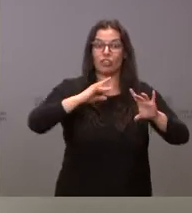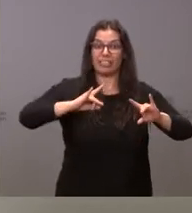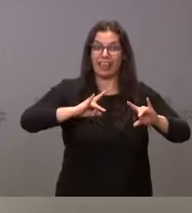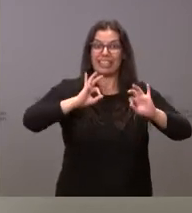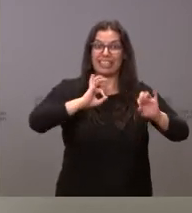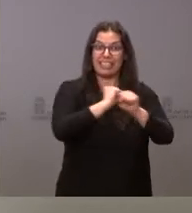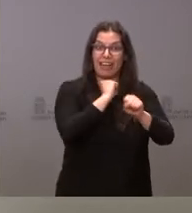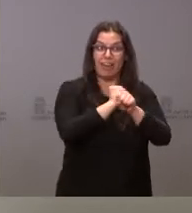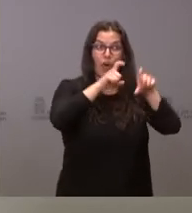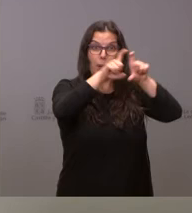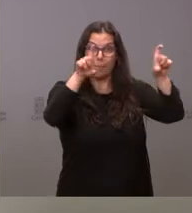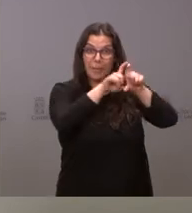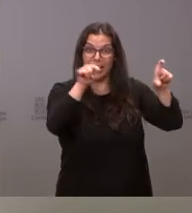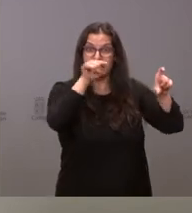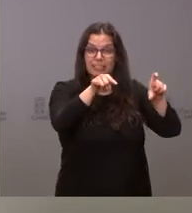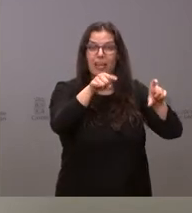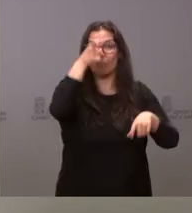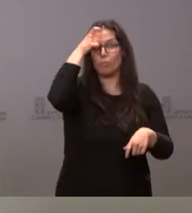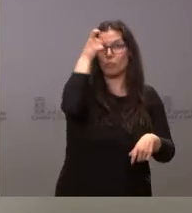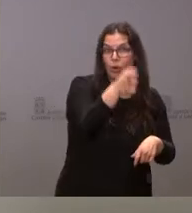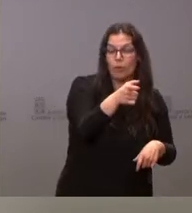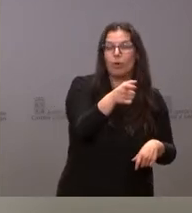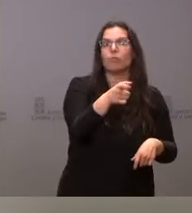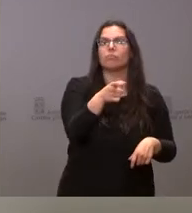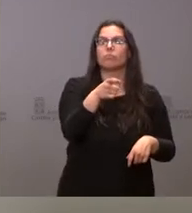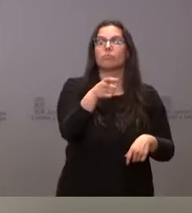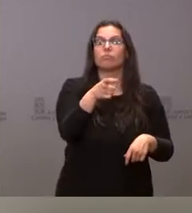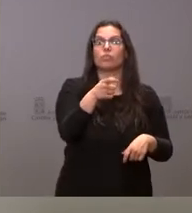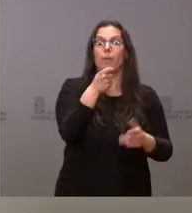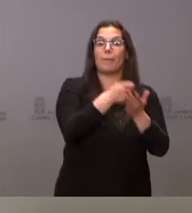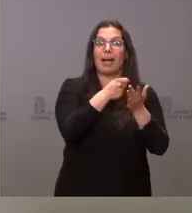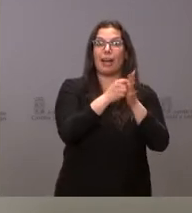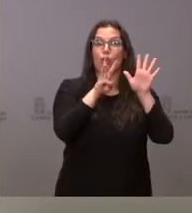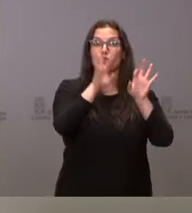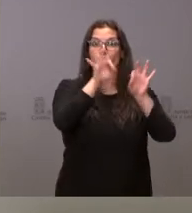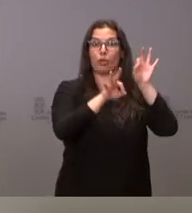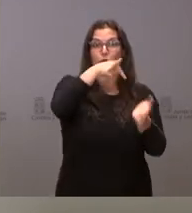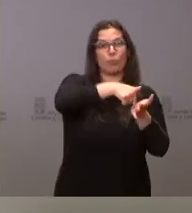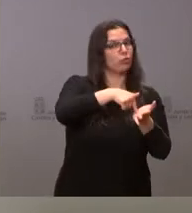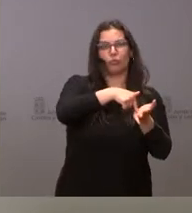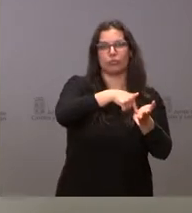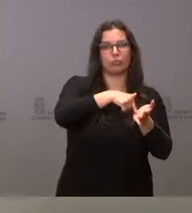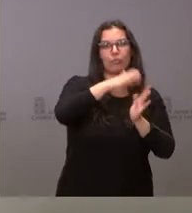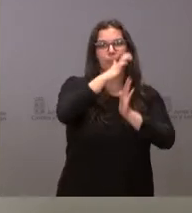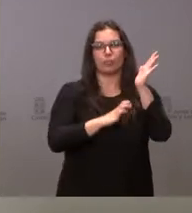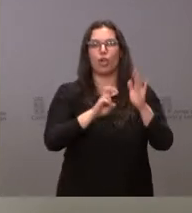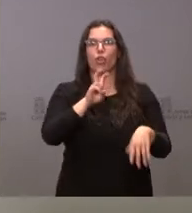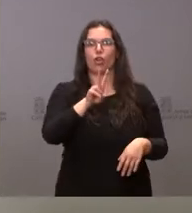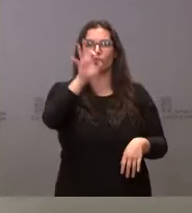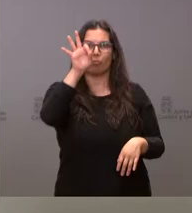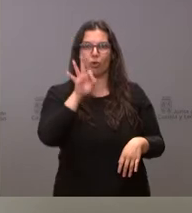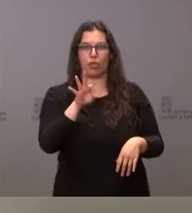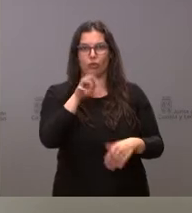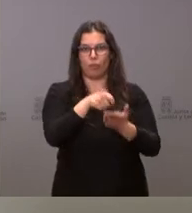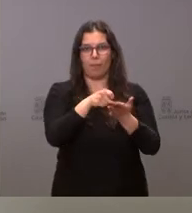de trabajo en el medio rural de una actividad productiva que en vez de pagar el 8% del impuesto pagará únicamente el 2% del